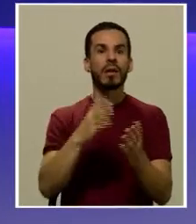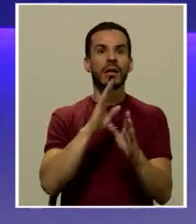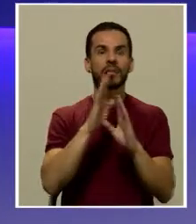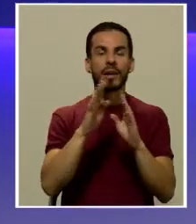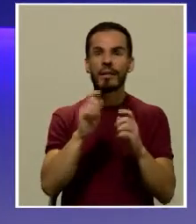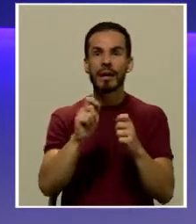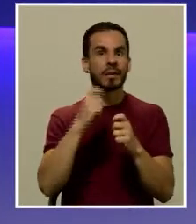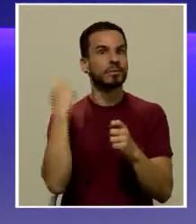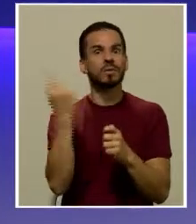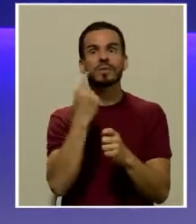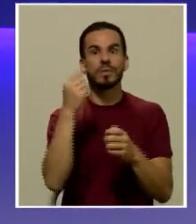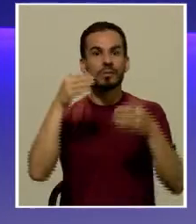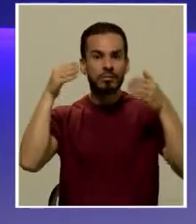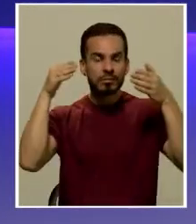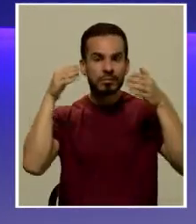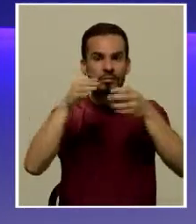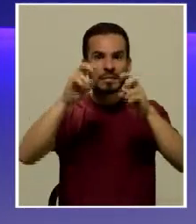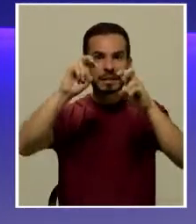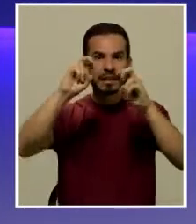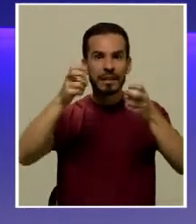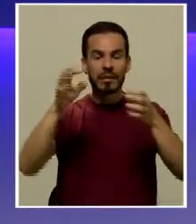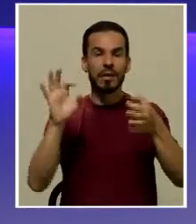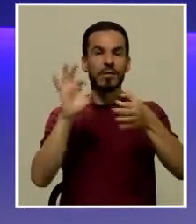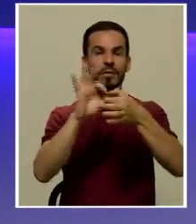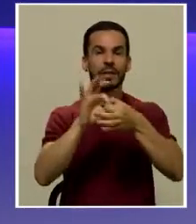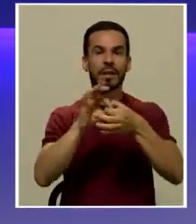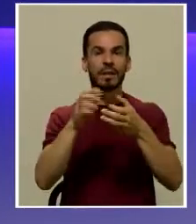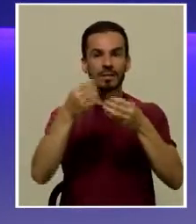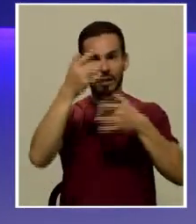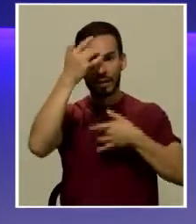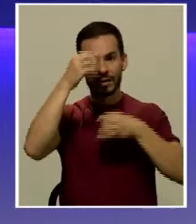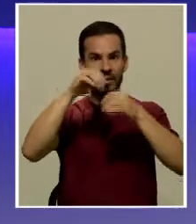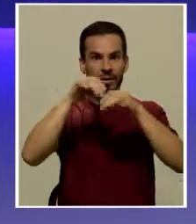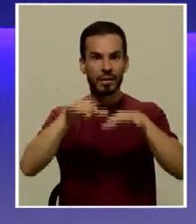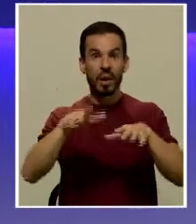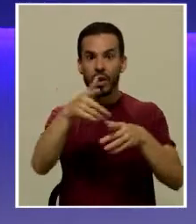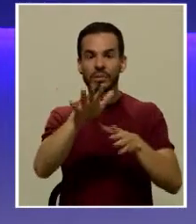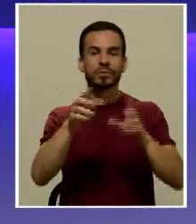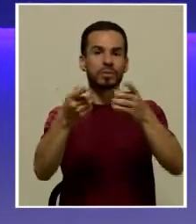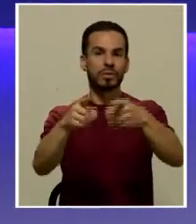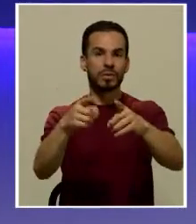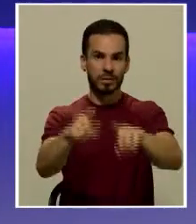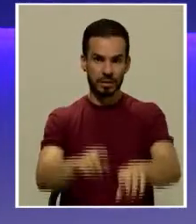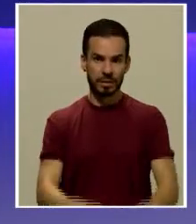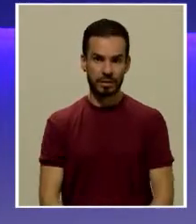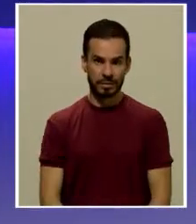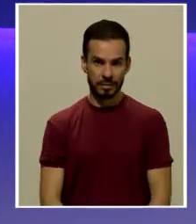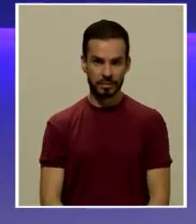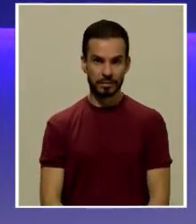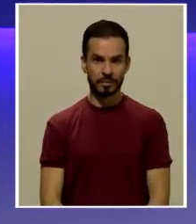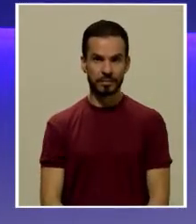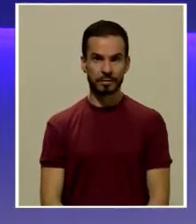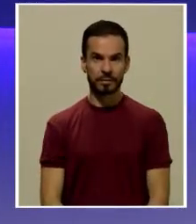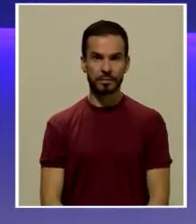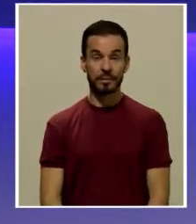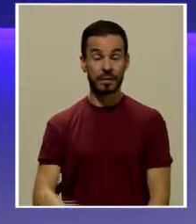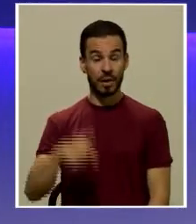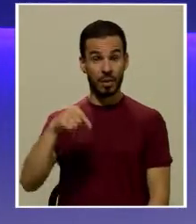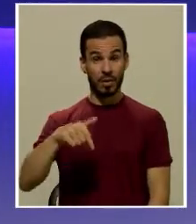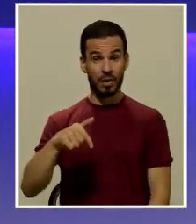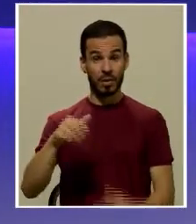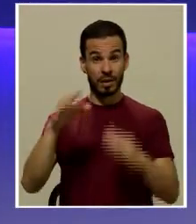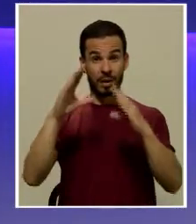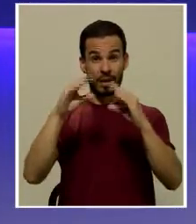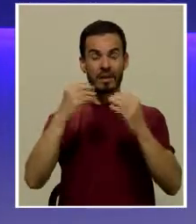casi exclusivamente de temas relacionados a ella o a sus consecuencias. Esta